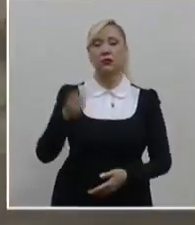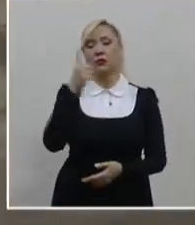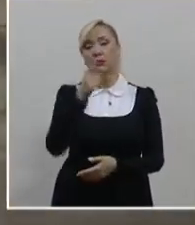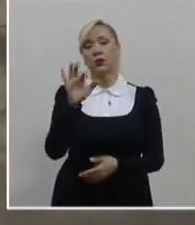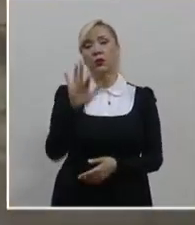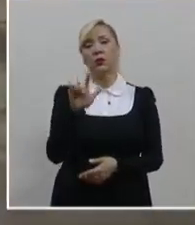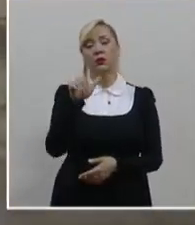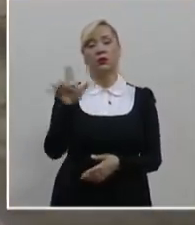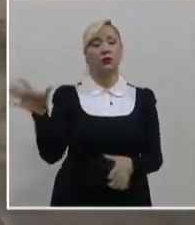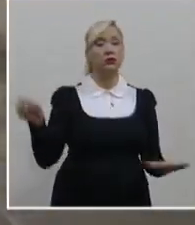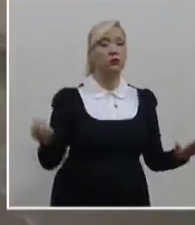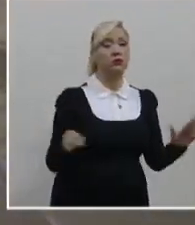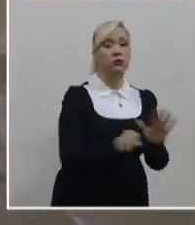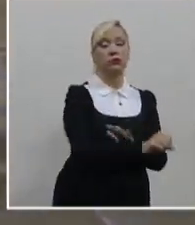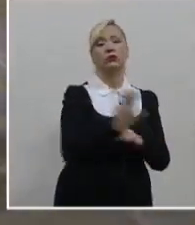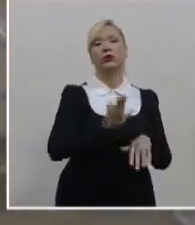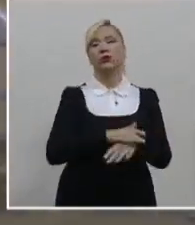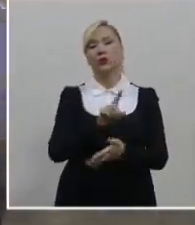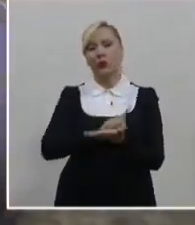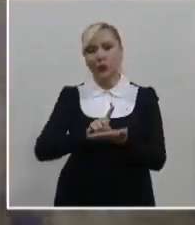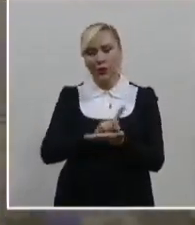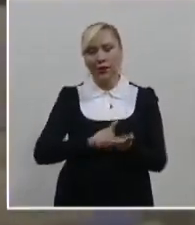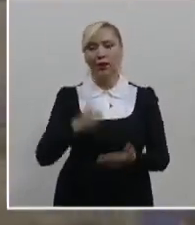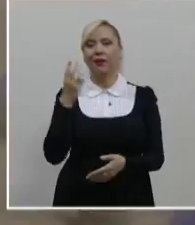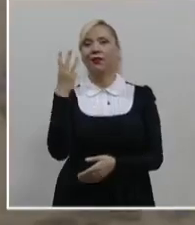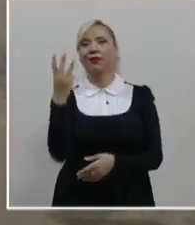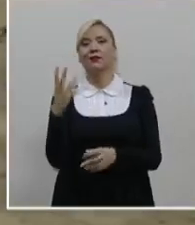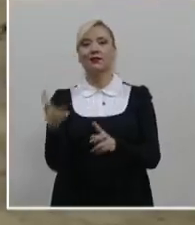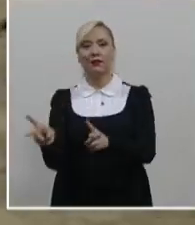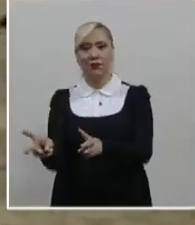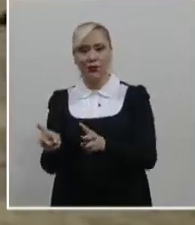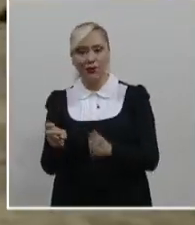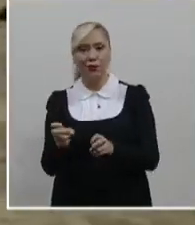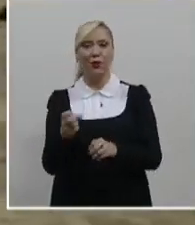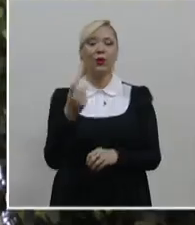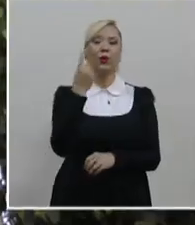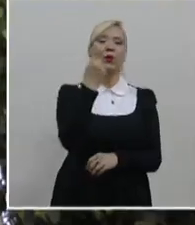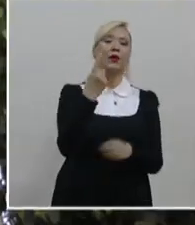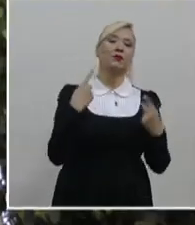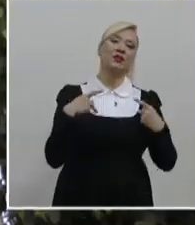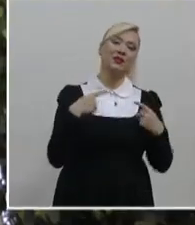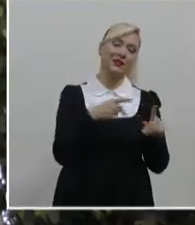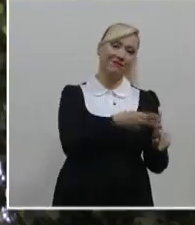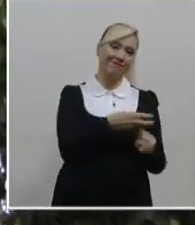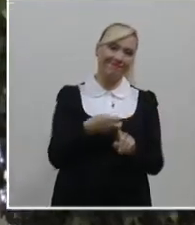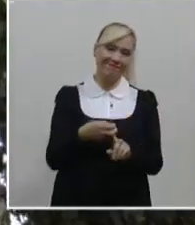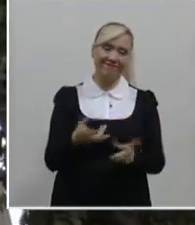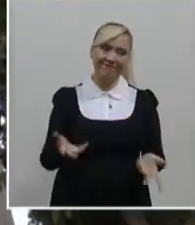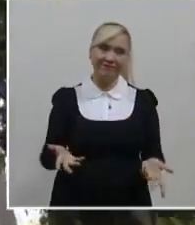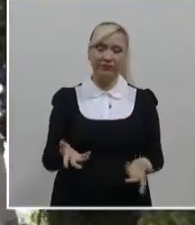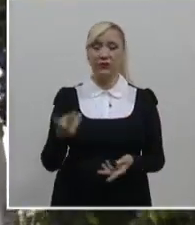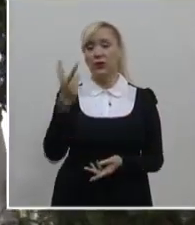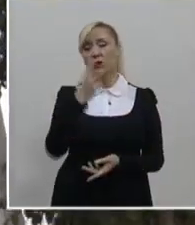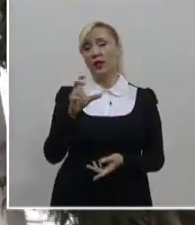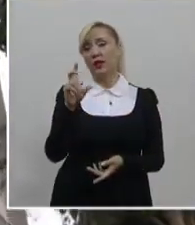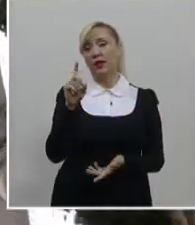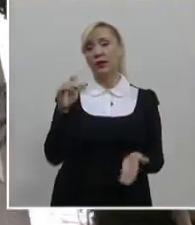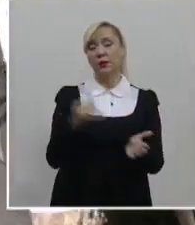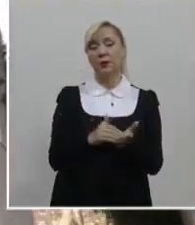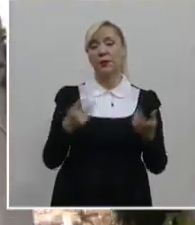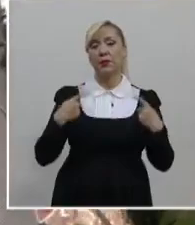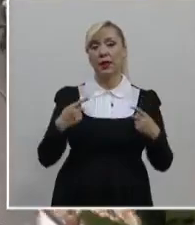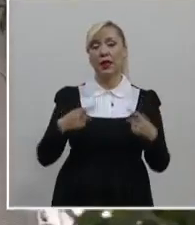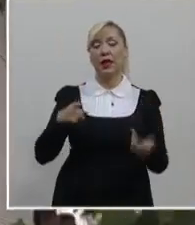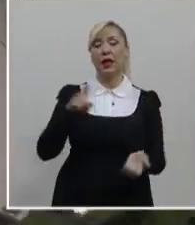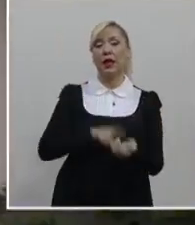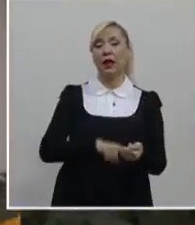procesadas por delitos contra la salud, 3 por robo y 1 por tráfico de personas. El documento destaca que de las 230 mil personas que se